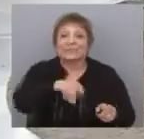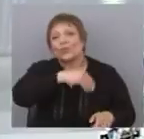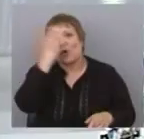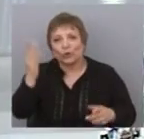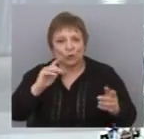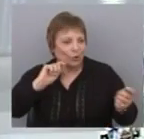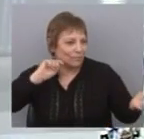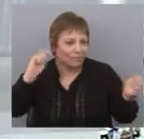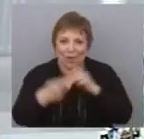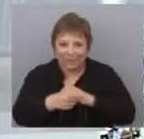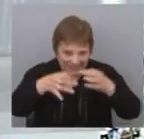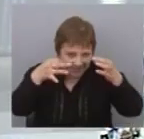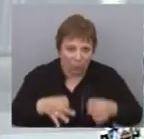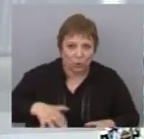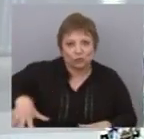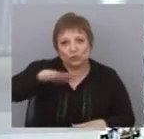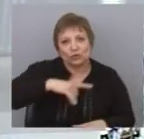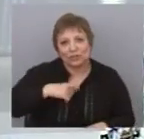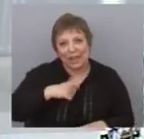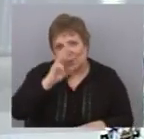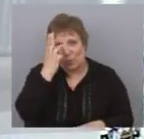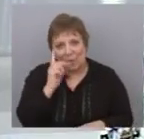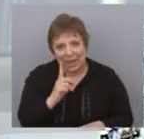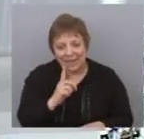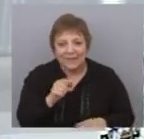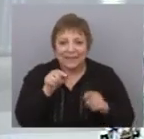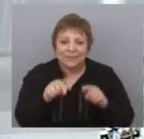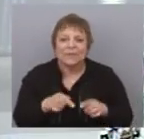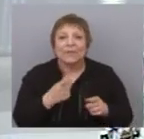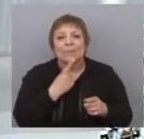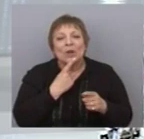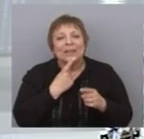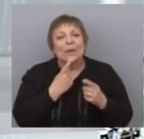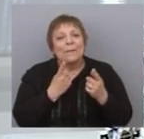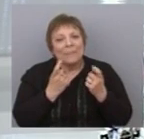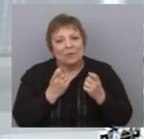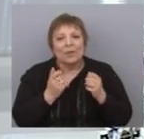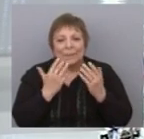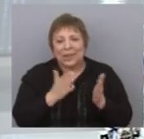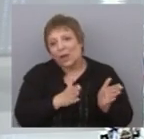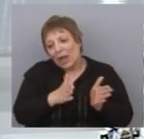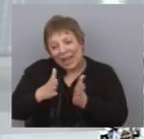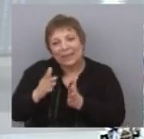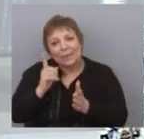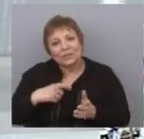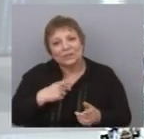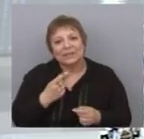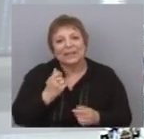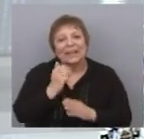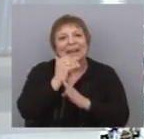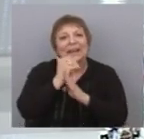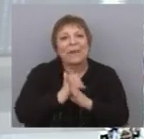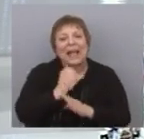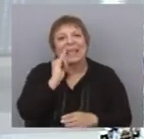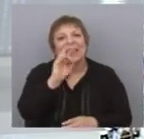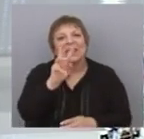Contador, uno de los temas también vinculados a la política económica más pura y dura, si se quiere, pero que tiene un costado social obviamente, es el tema de la rebaja del IVA.